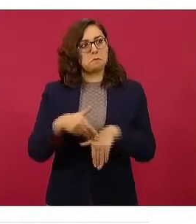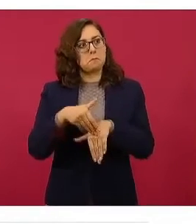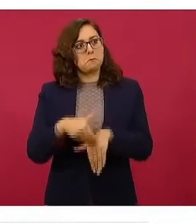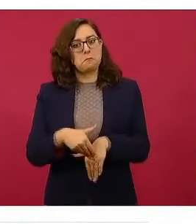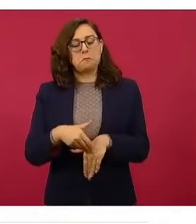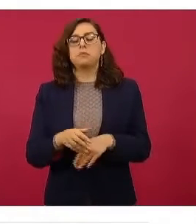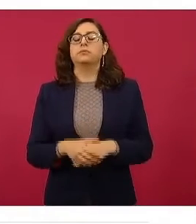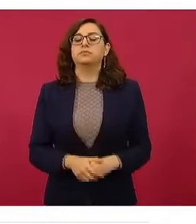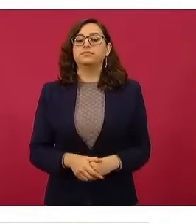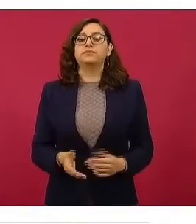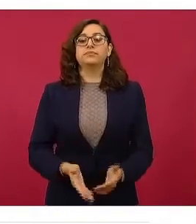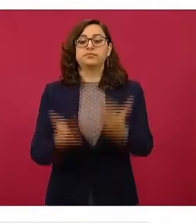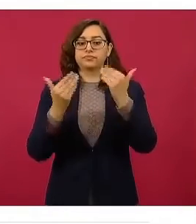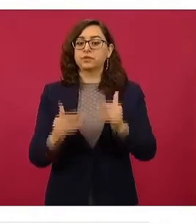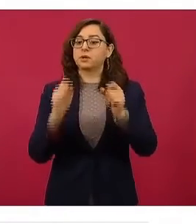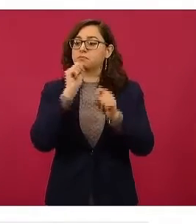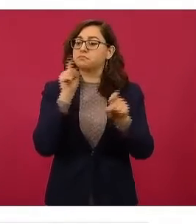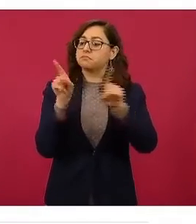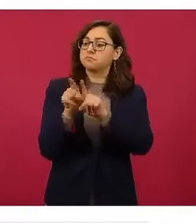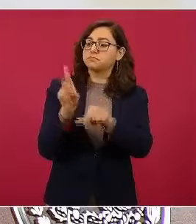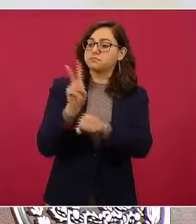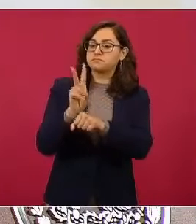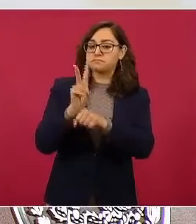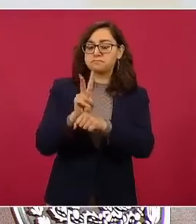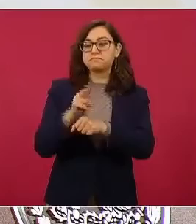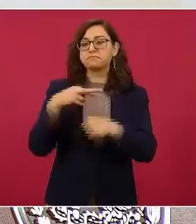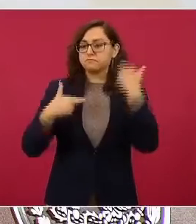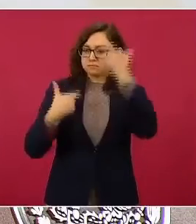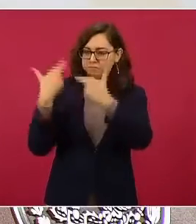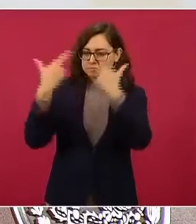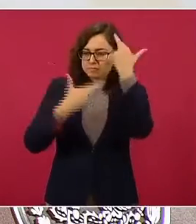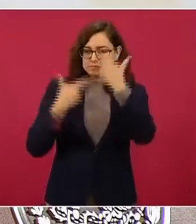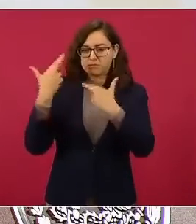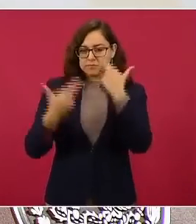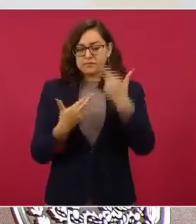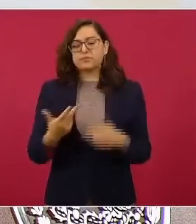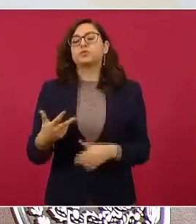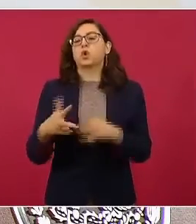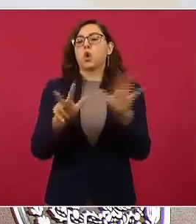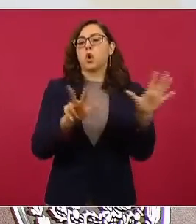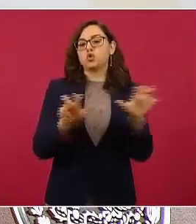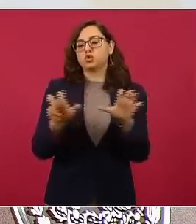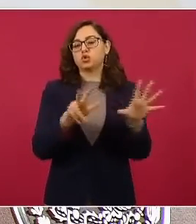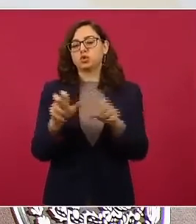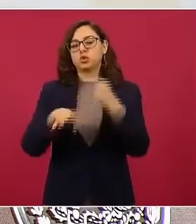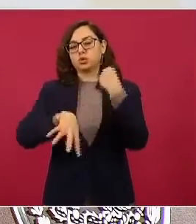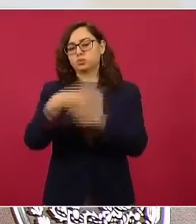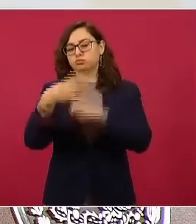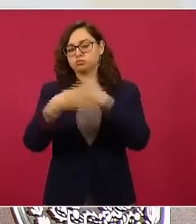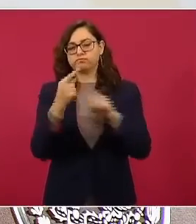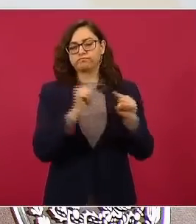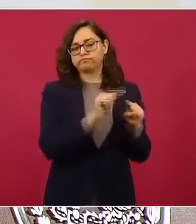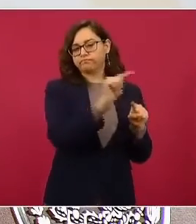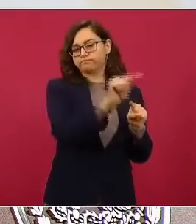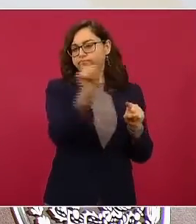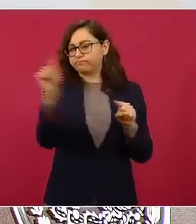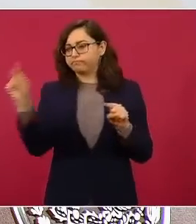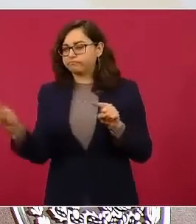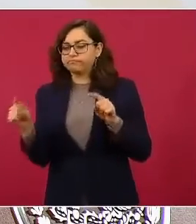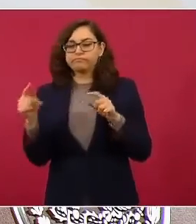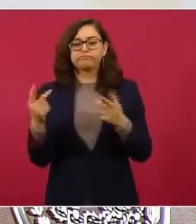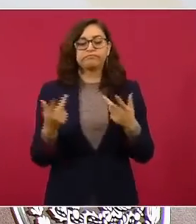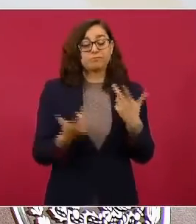Y tenemos las verificaciones, fueron 814 entre visitas y verificaciones, 807 con